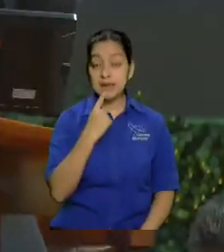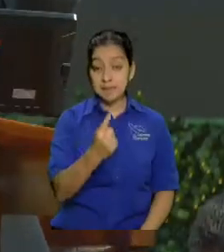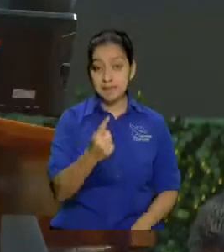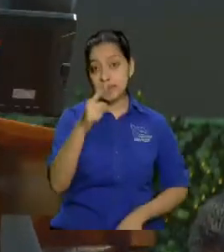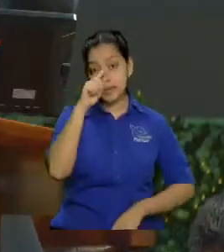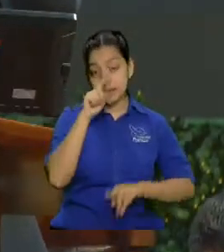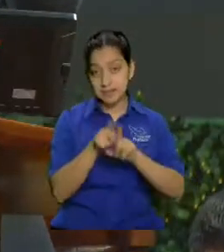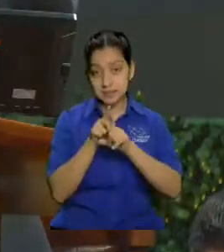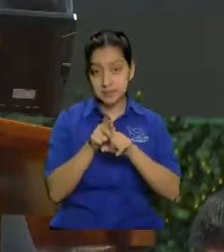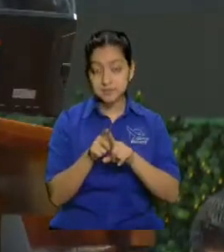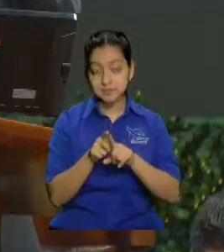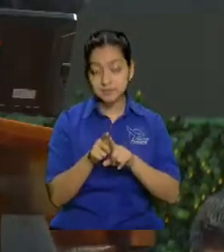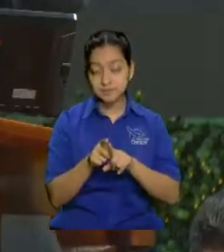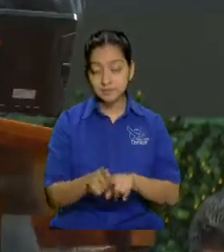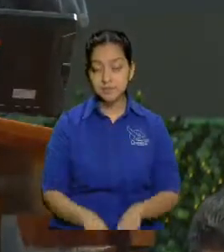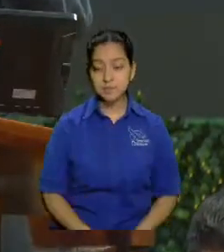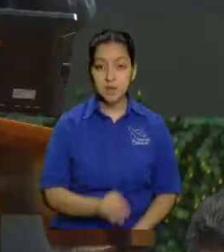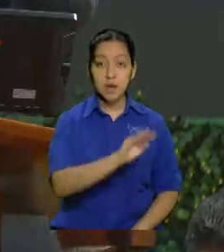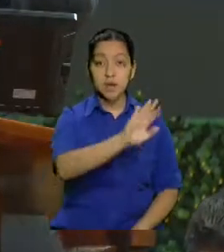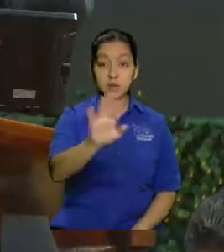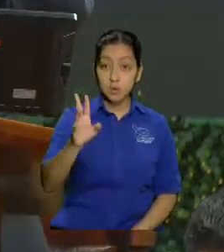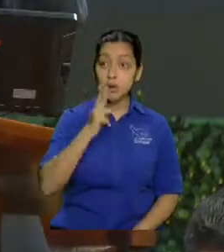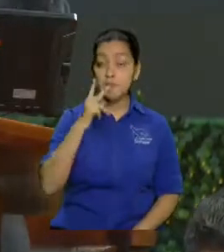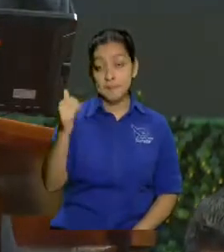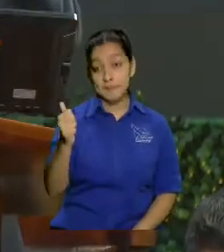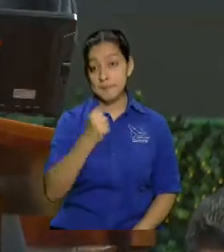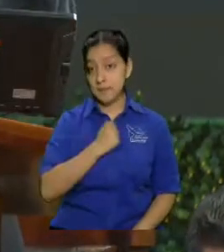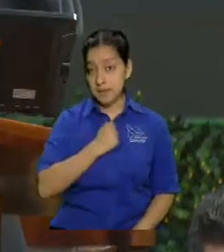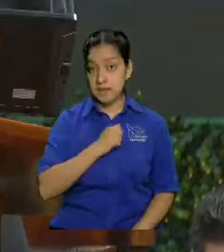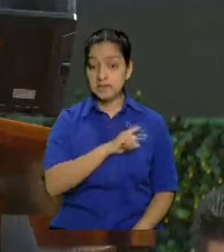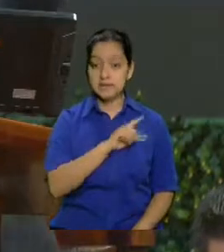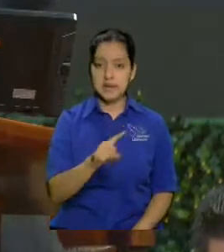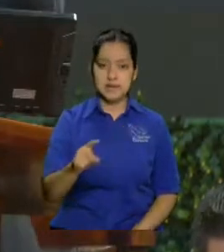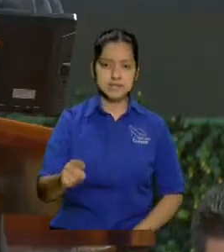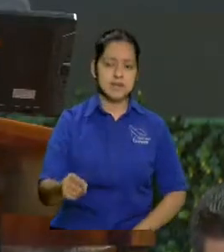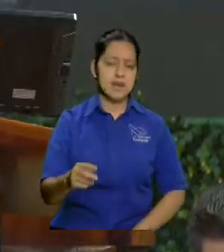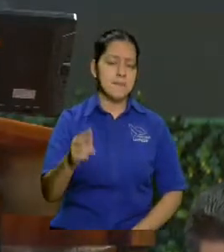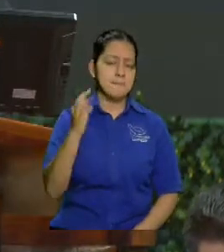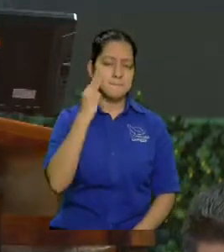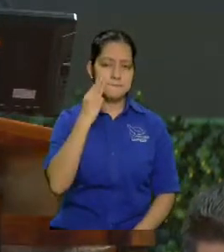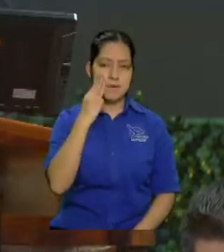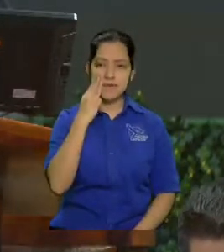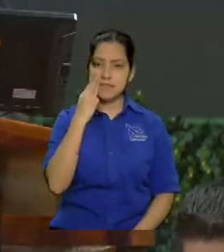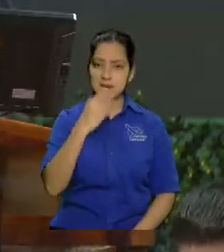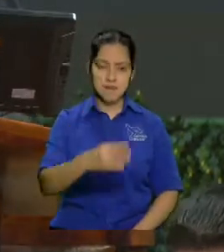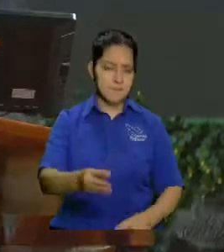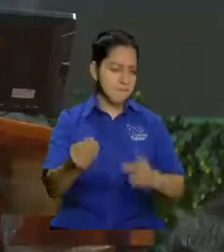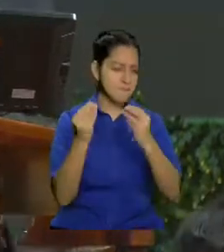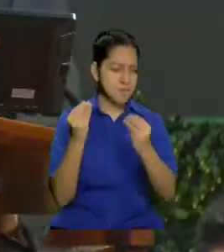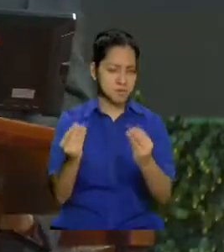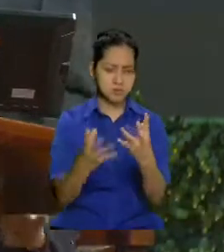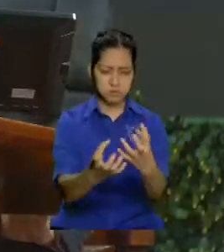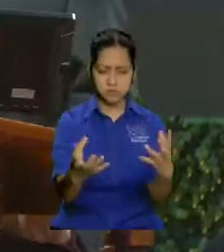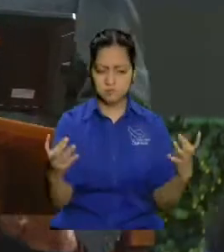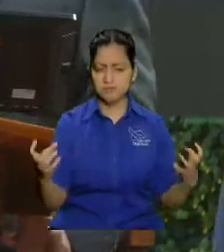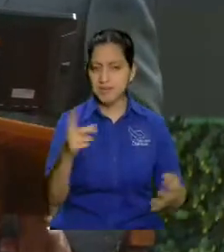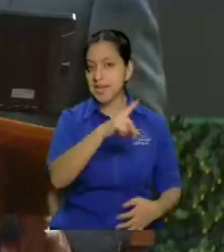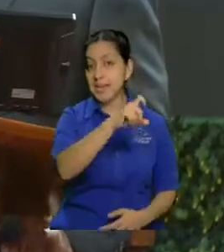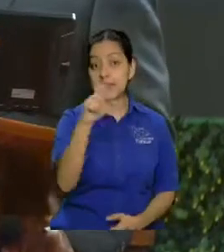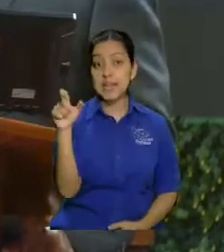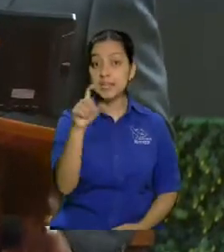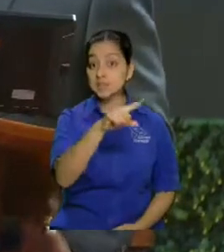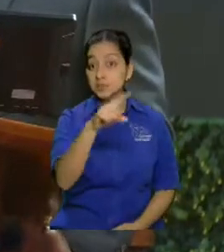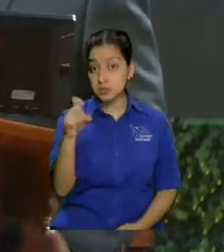seas madre de miríadas de miríadas y que tus descendientes posean la puerta de sus adversarios eso quiere decir que no van a ser